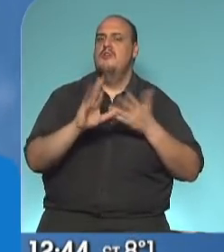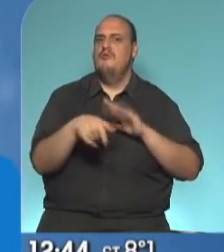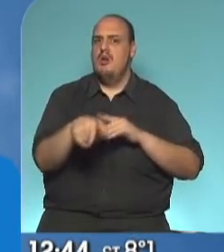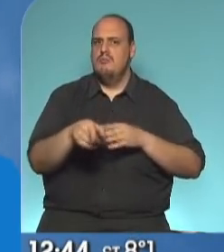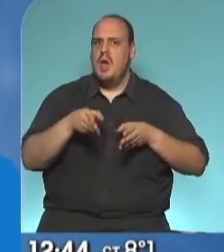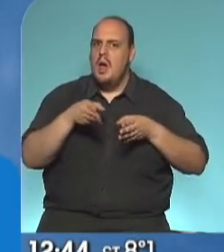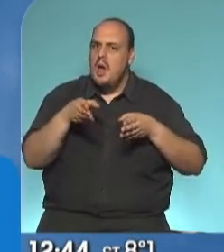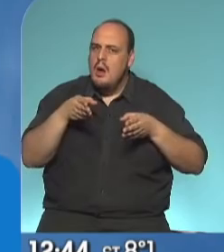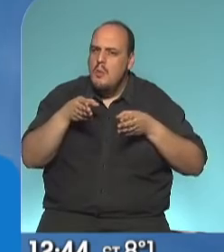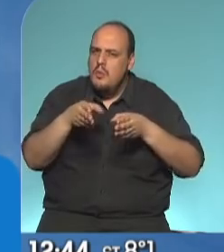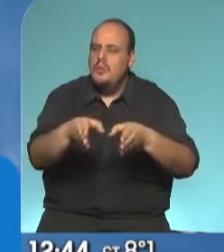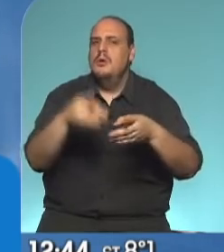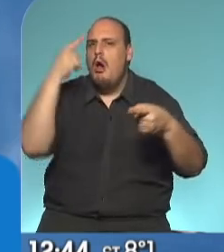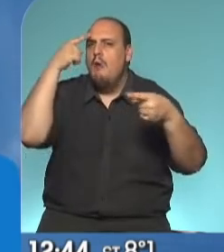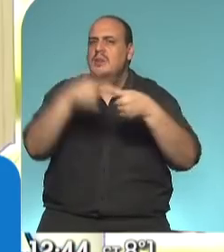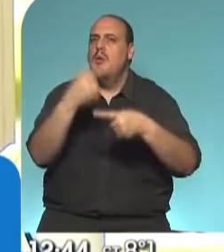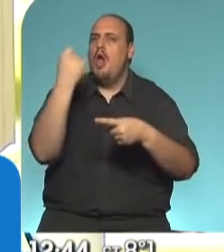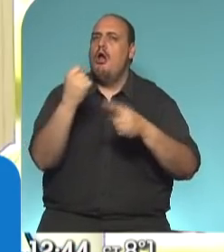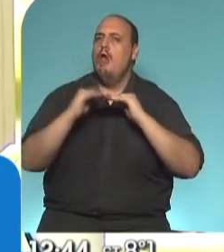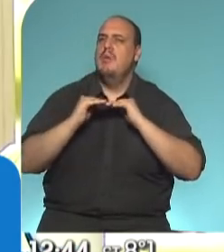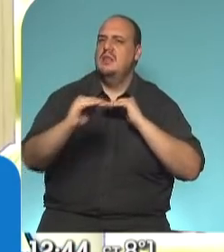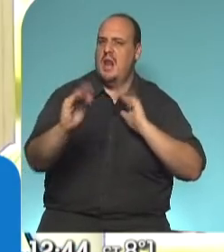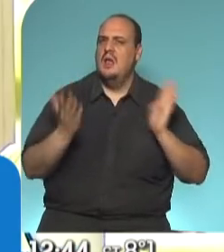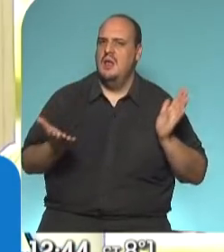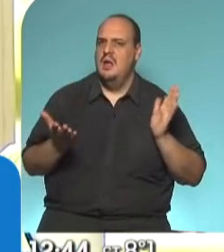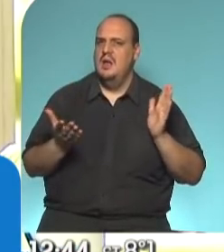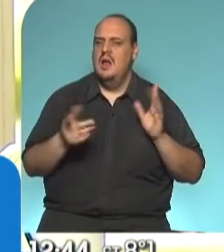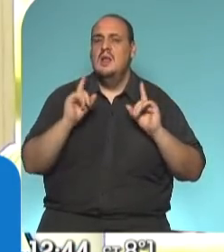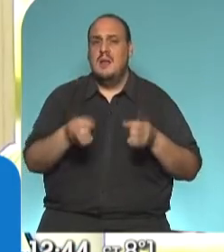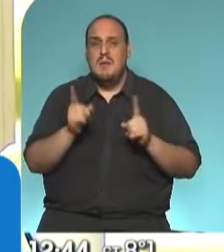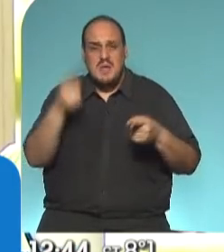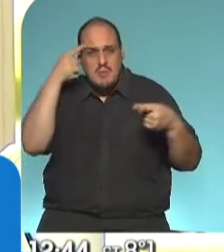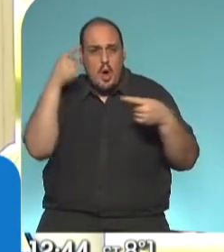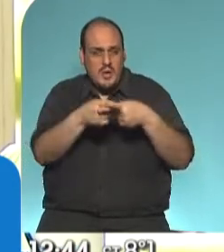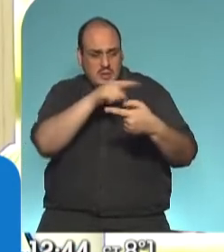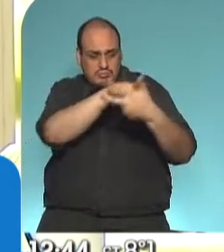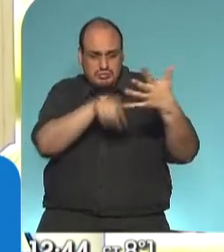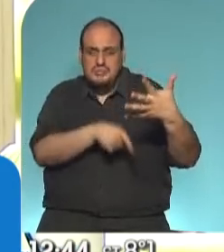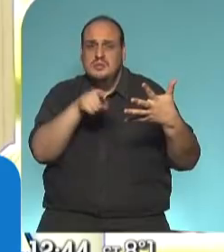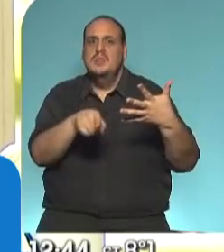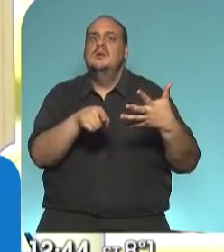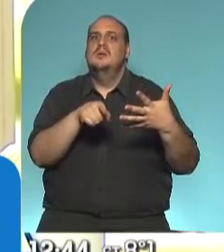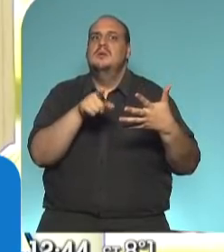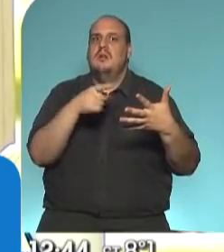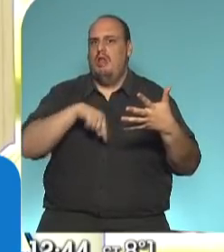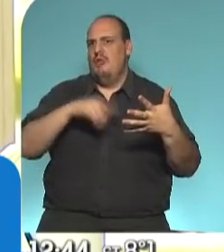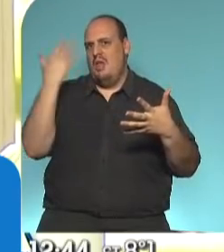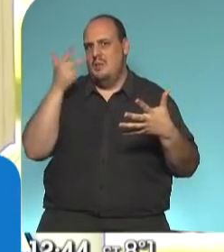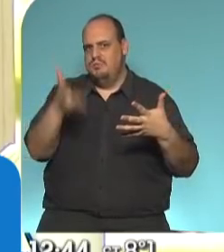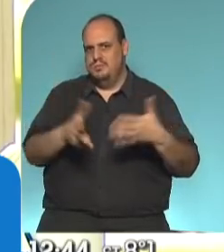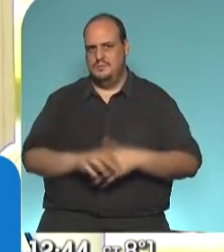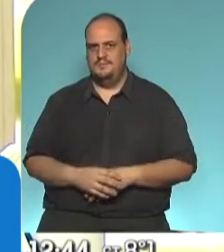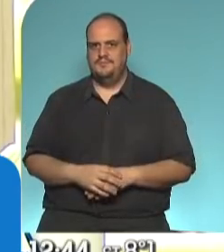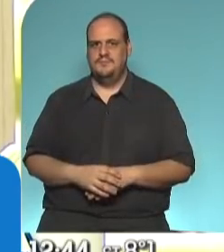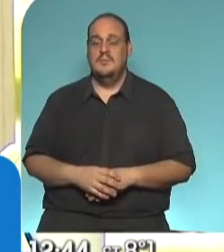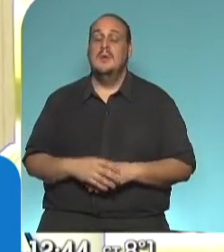transitando hacia una economía tranquila y hacia una economía que apunte a todos los objetivos de generación de empleo y dinamismo que buscamos. De modo